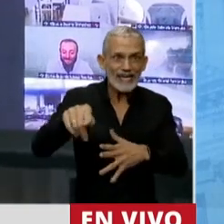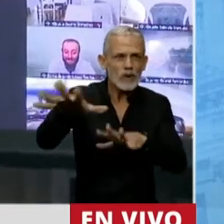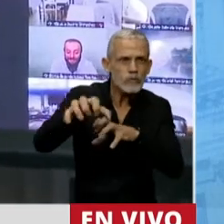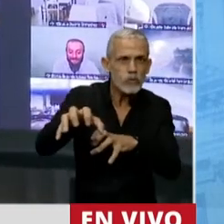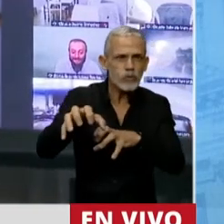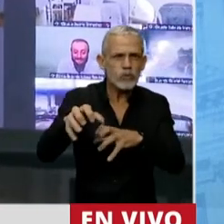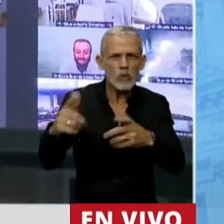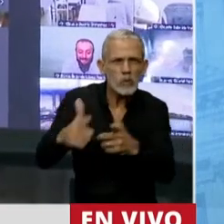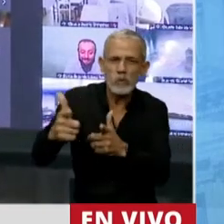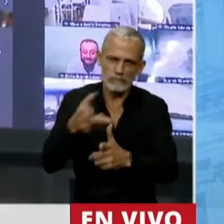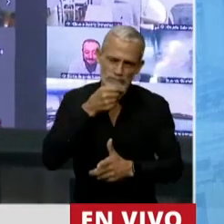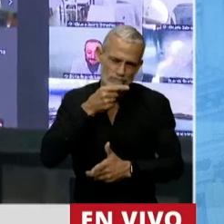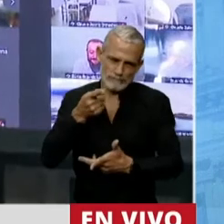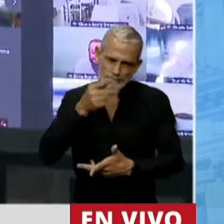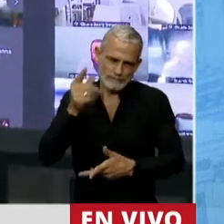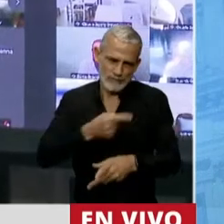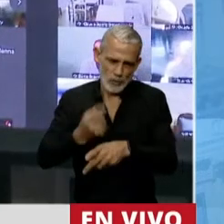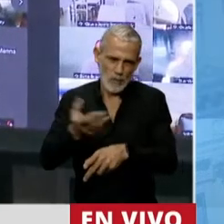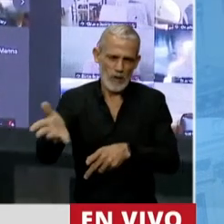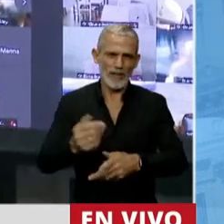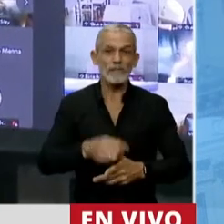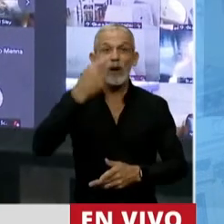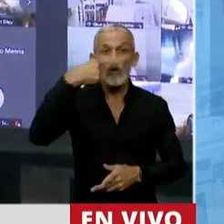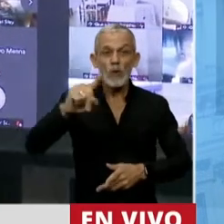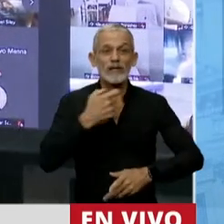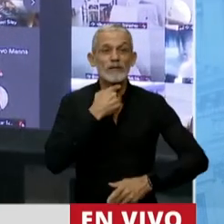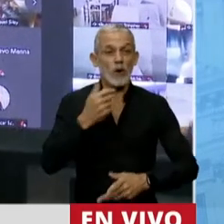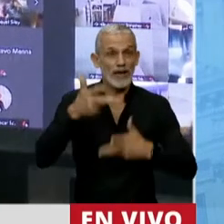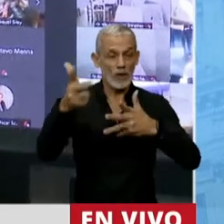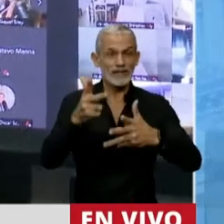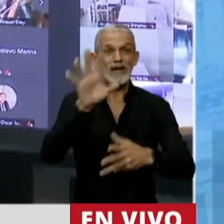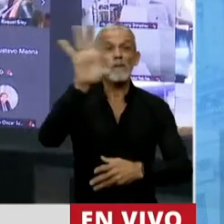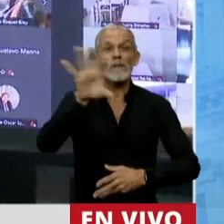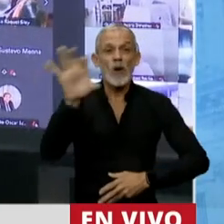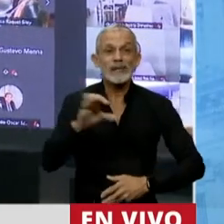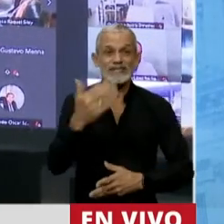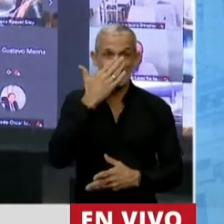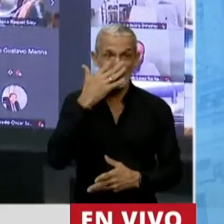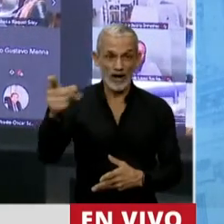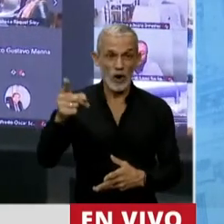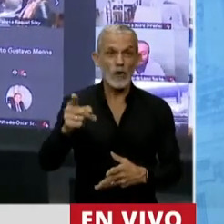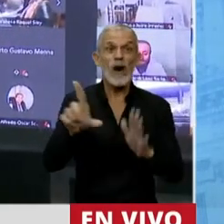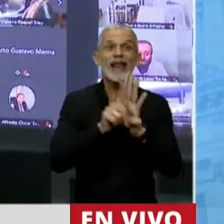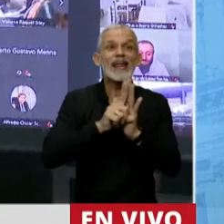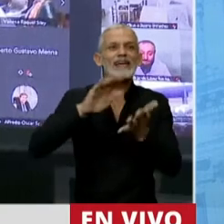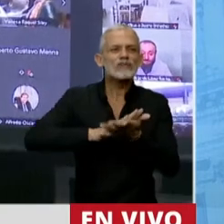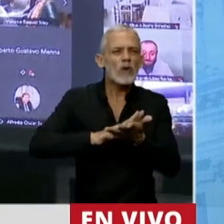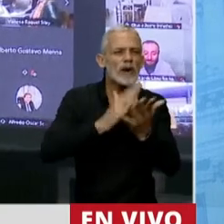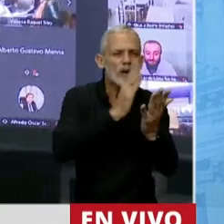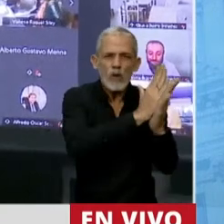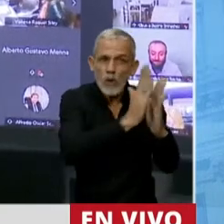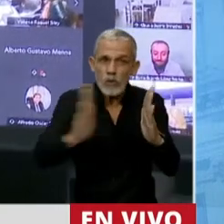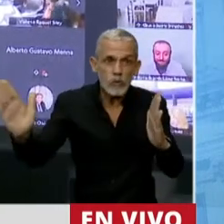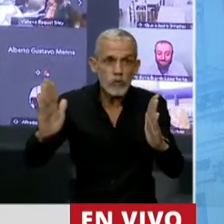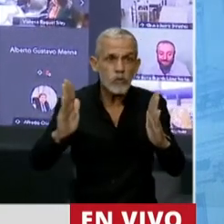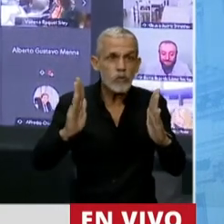explotación. Y por último, quiero decir que en la provincia de Córdoba la ley de ordenamiento de bosques está